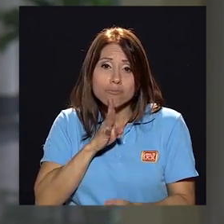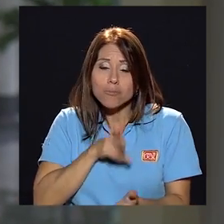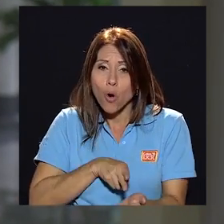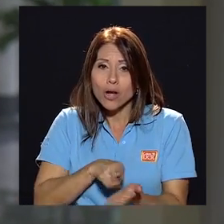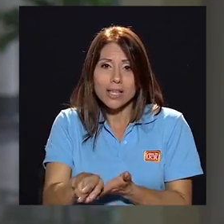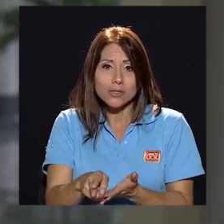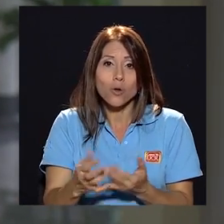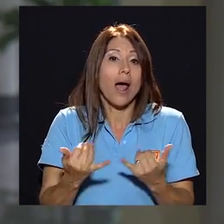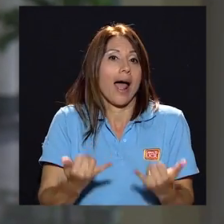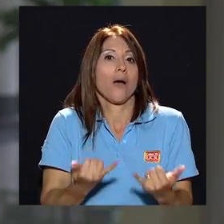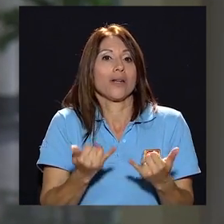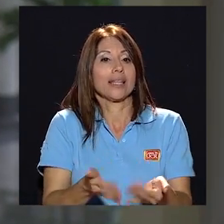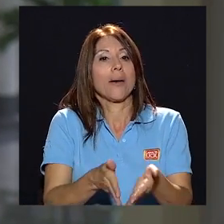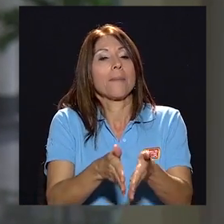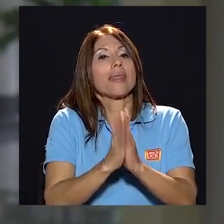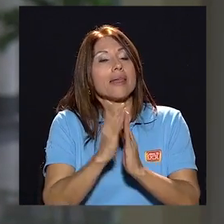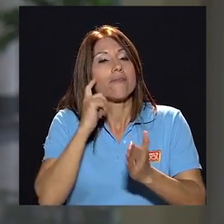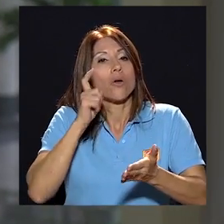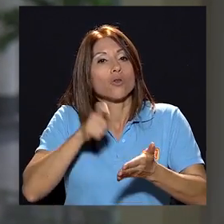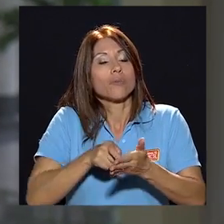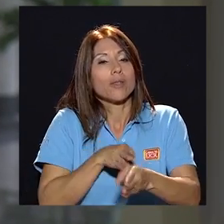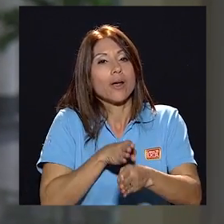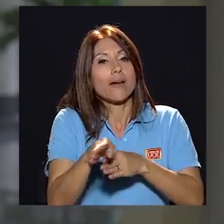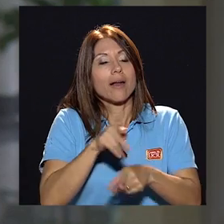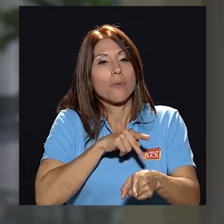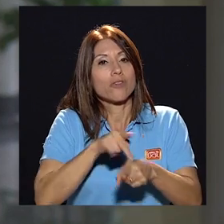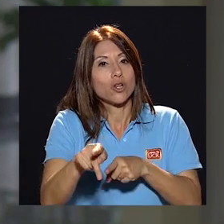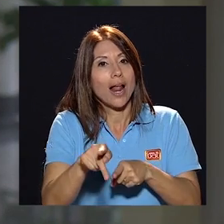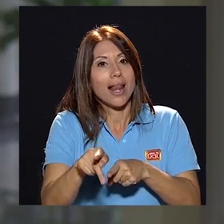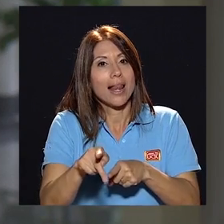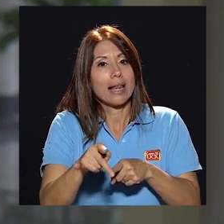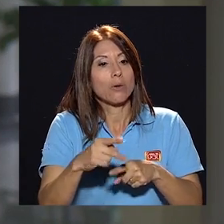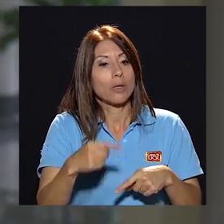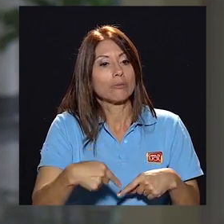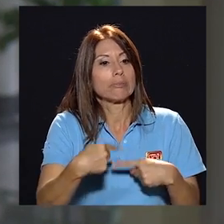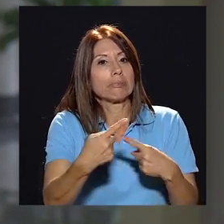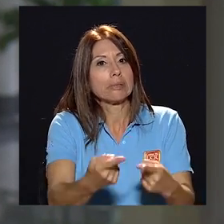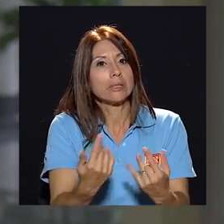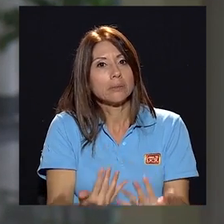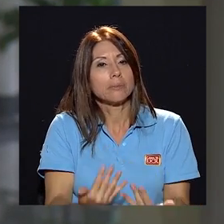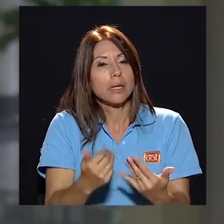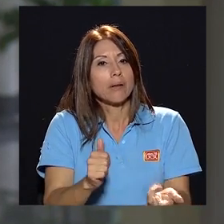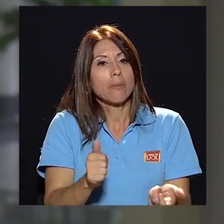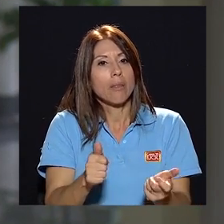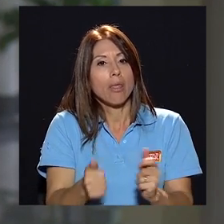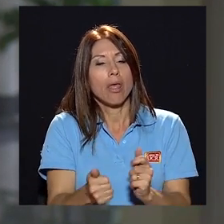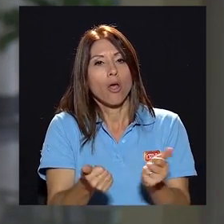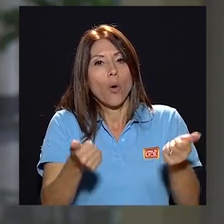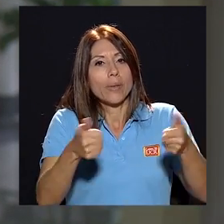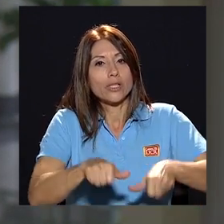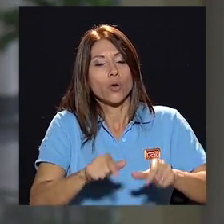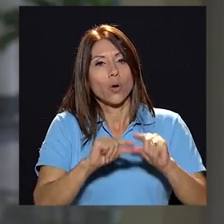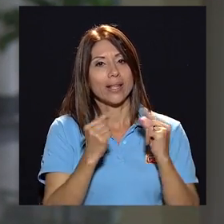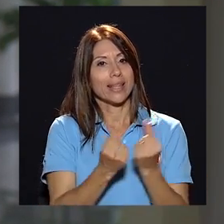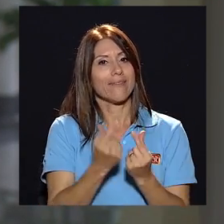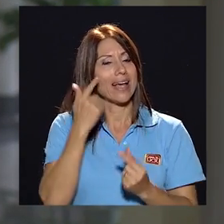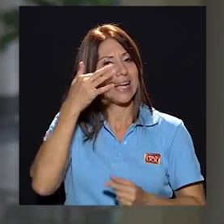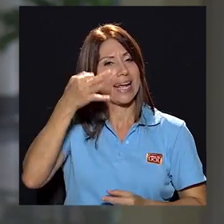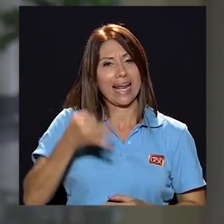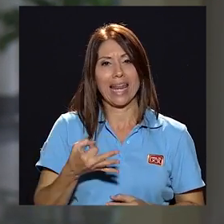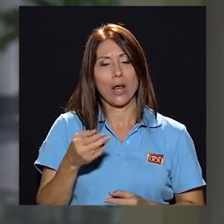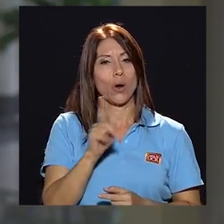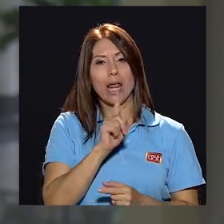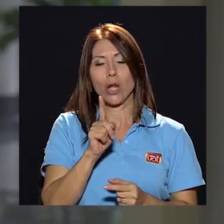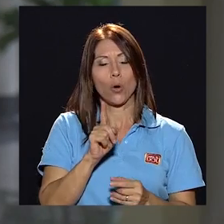muy honesto ahorita pedir carrera reconocimiento de carrera profesional convención colectiva yo creo que no es